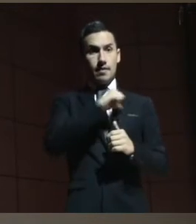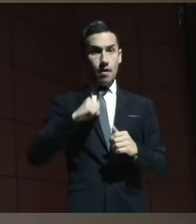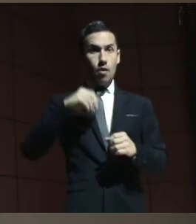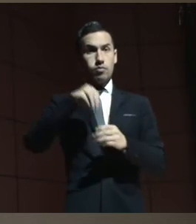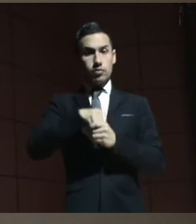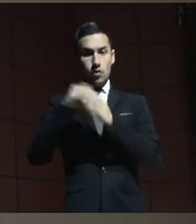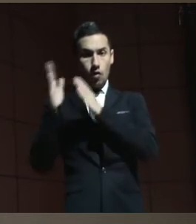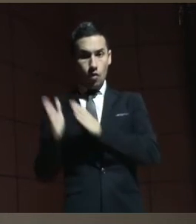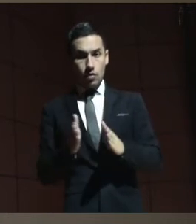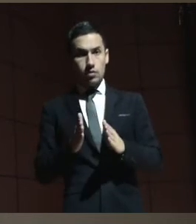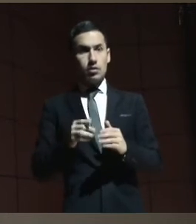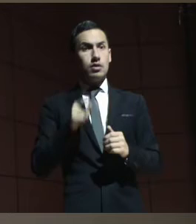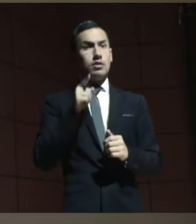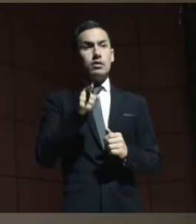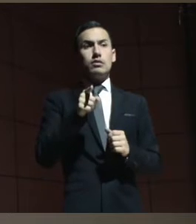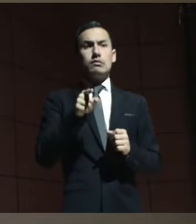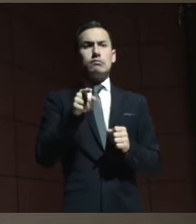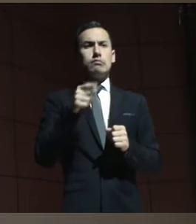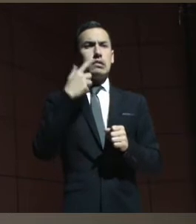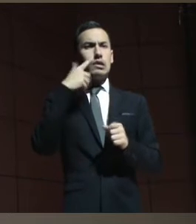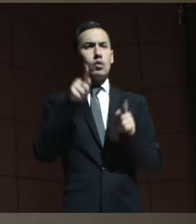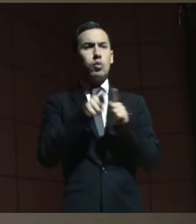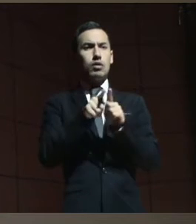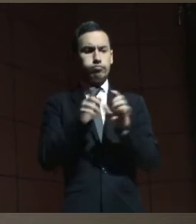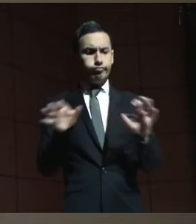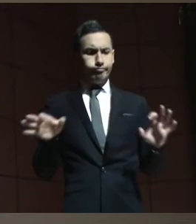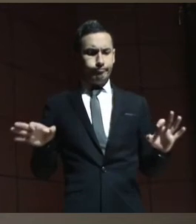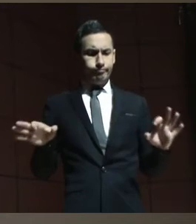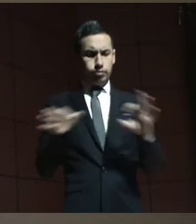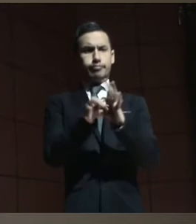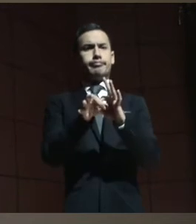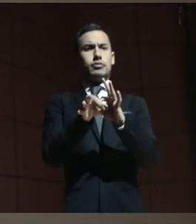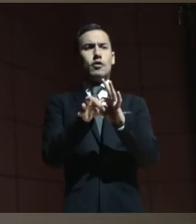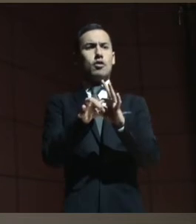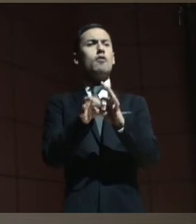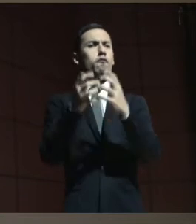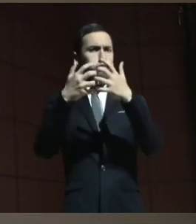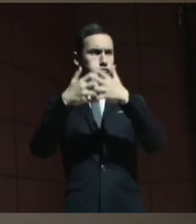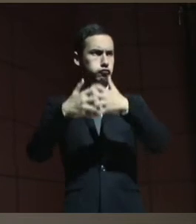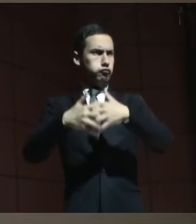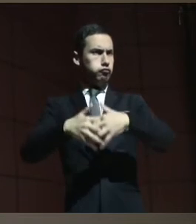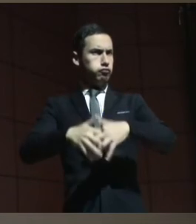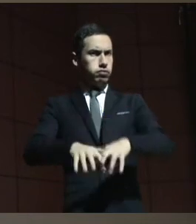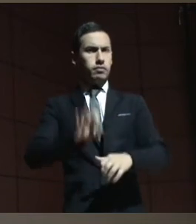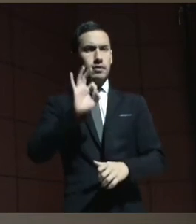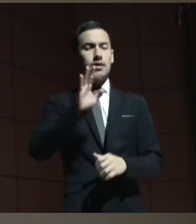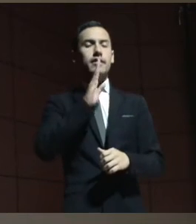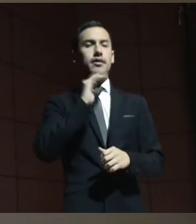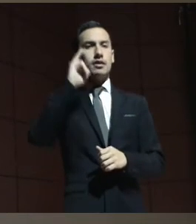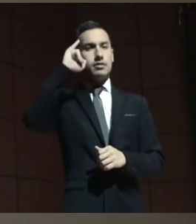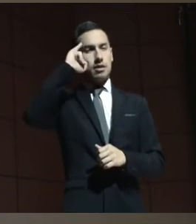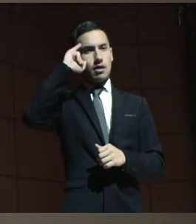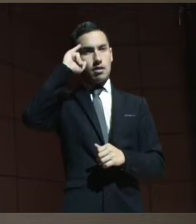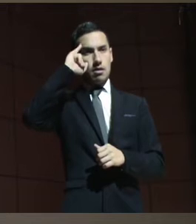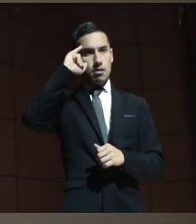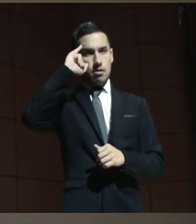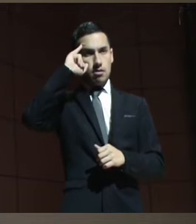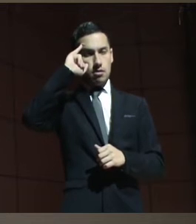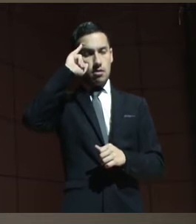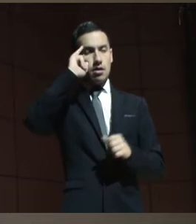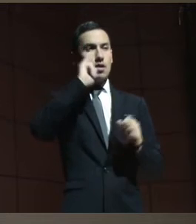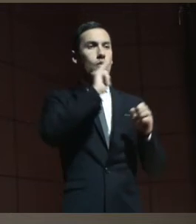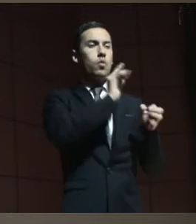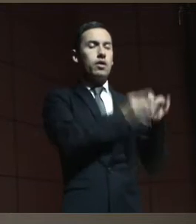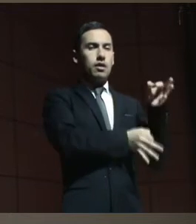esto ha sido un consortium, un matrimonio que funcionó muy bien entre la psiquiatría y lo